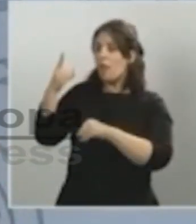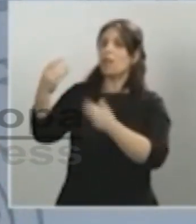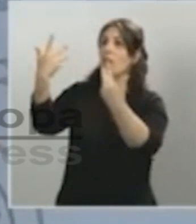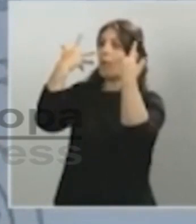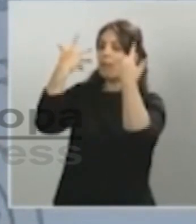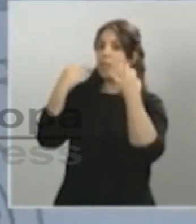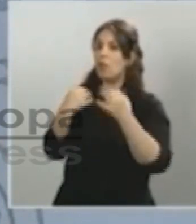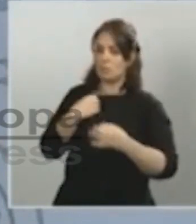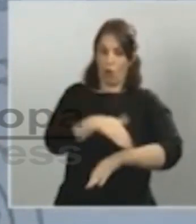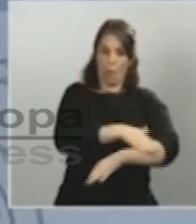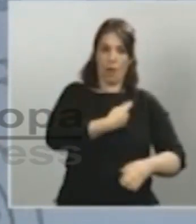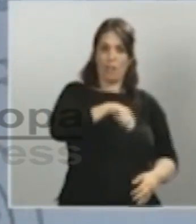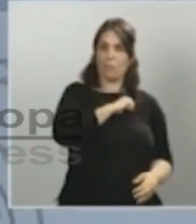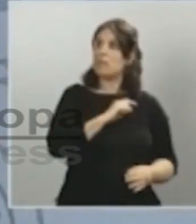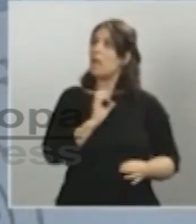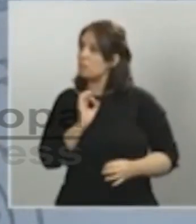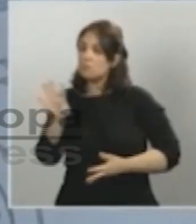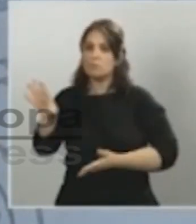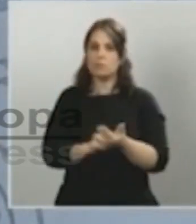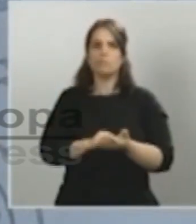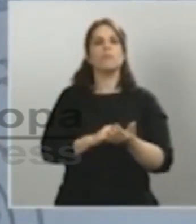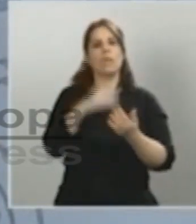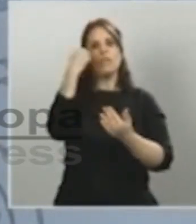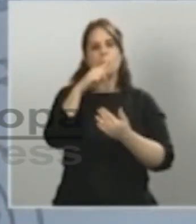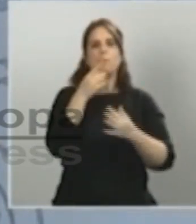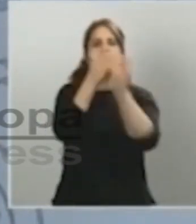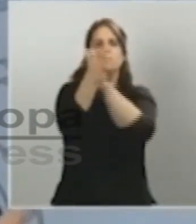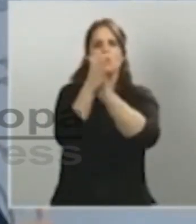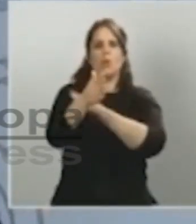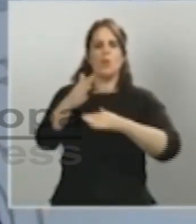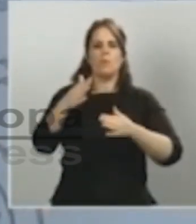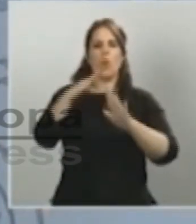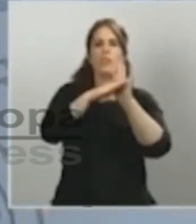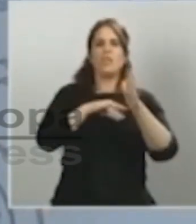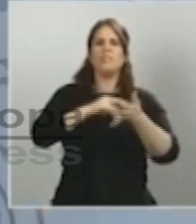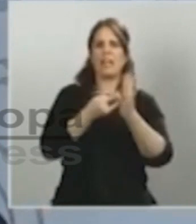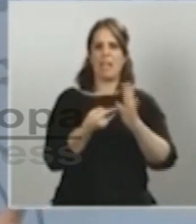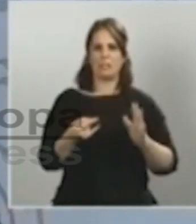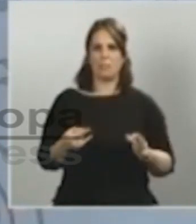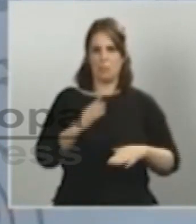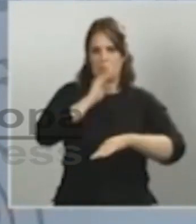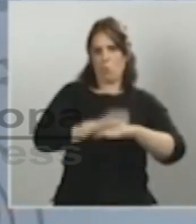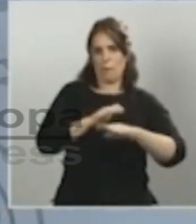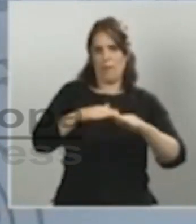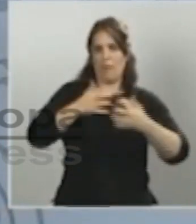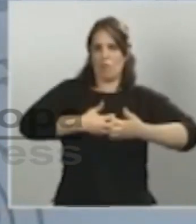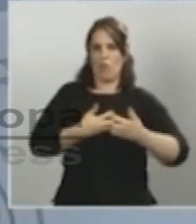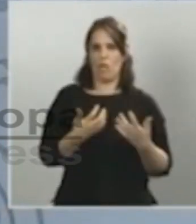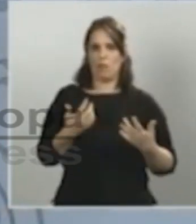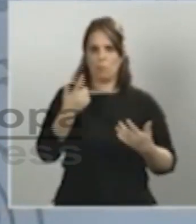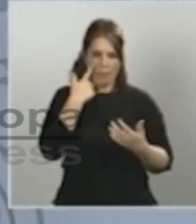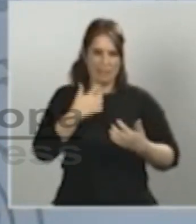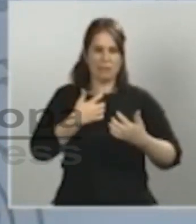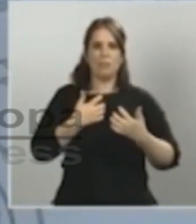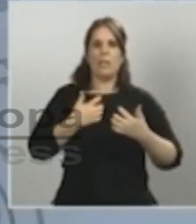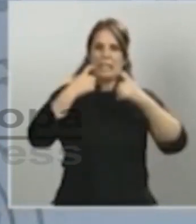determinando as condiciones técnicas desta mascarilla higiénica e vamos a ver se se activa, estamos trabajando para activar producción nacional desta